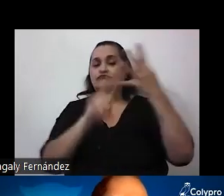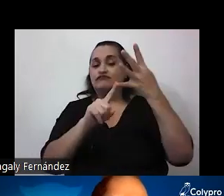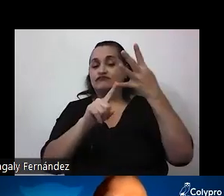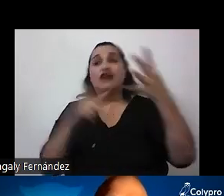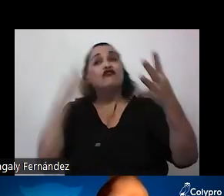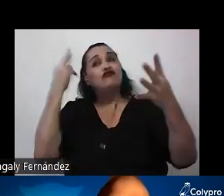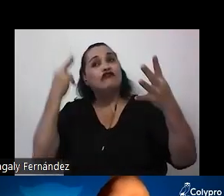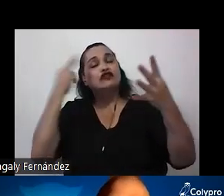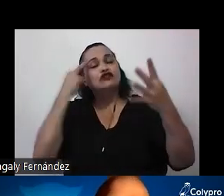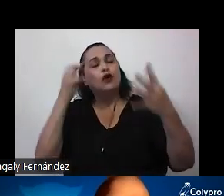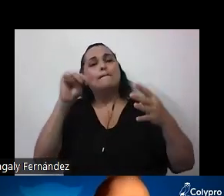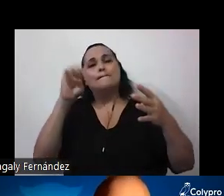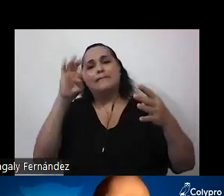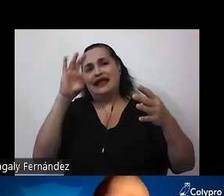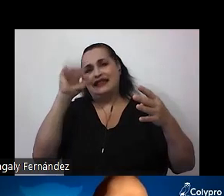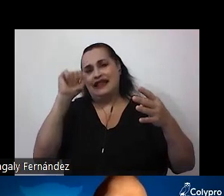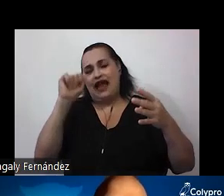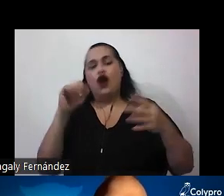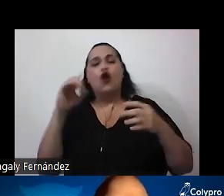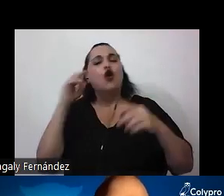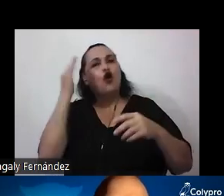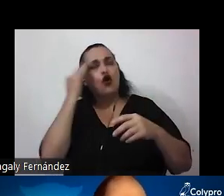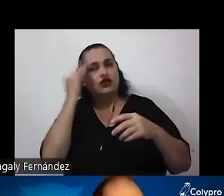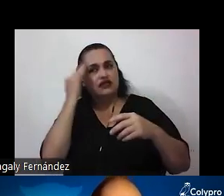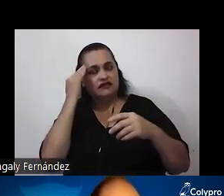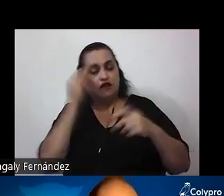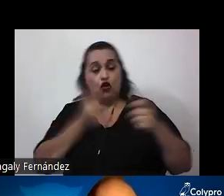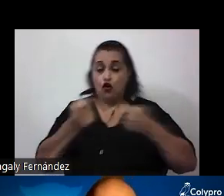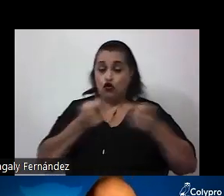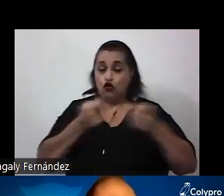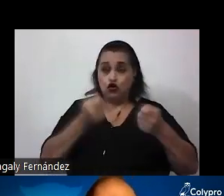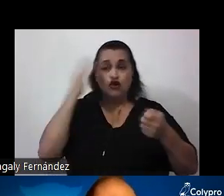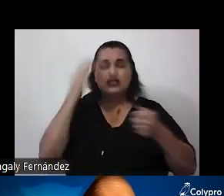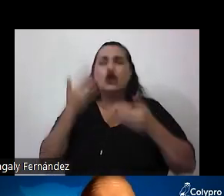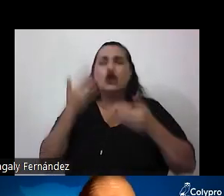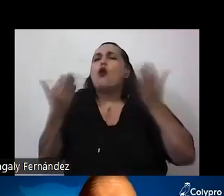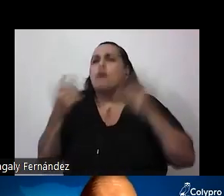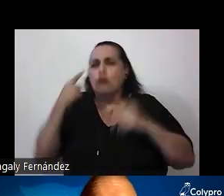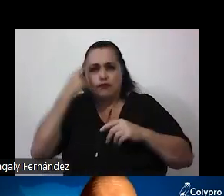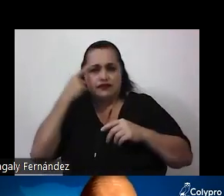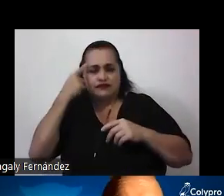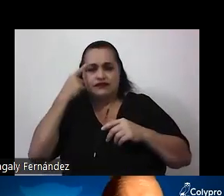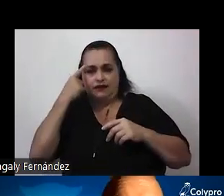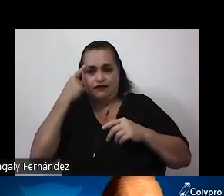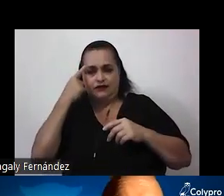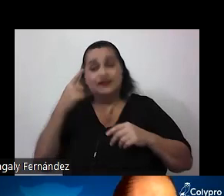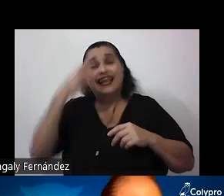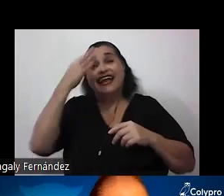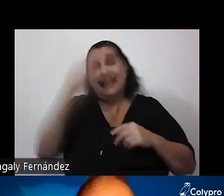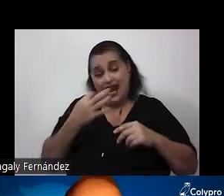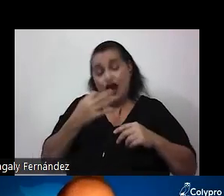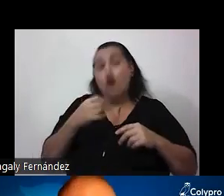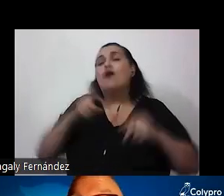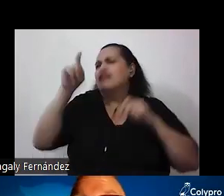conocimiento y el control consciente acerca de cómo pensamos y creo que nos debemos un debate